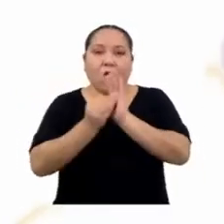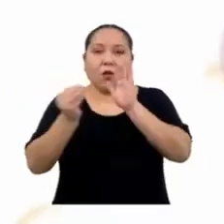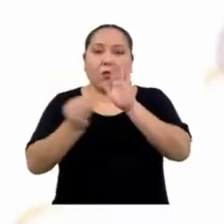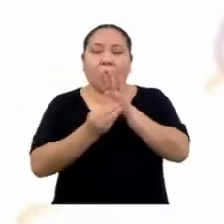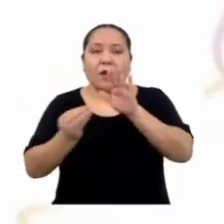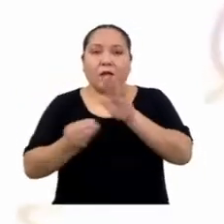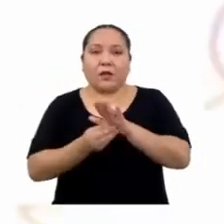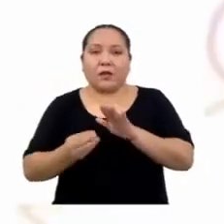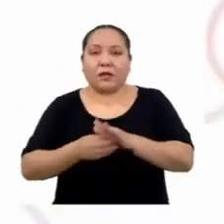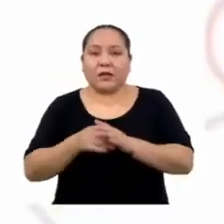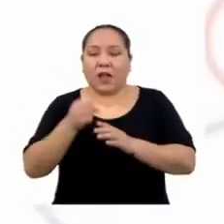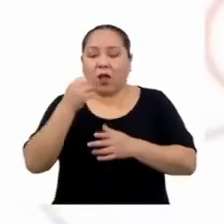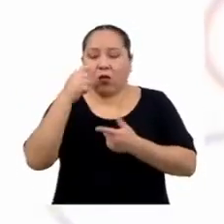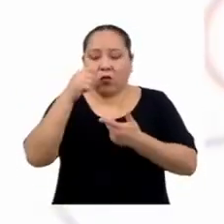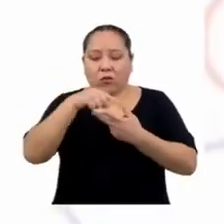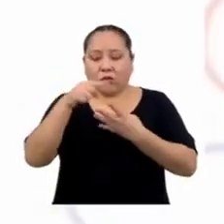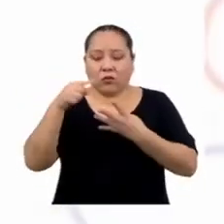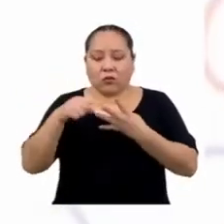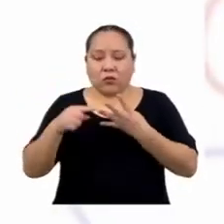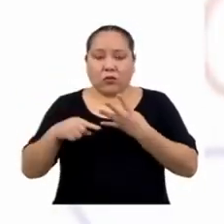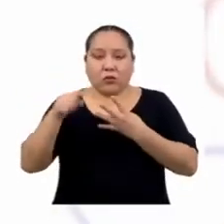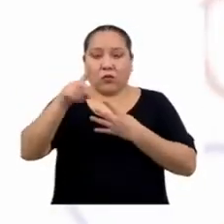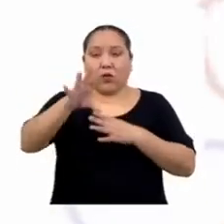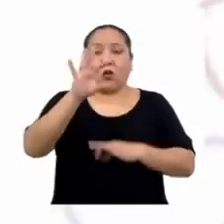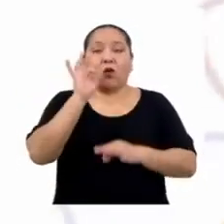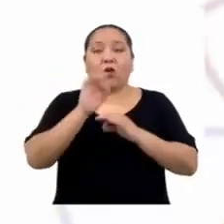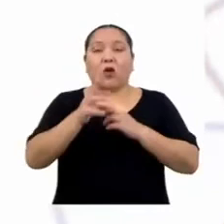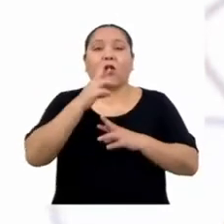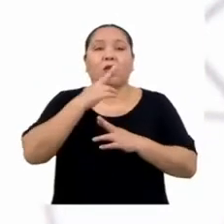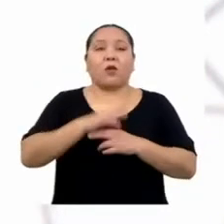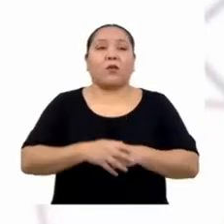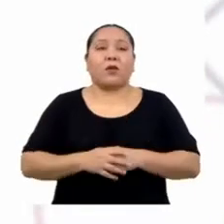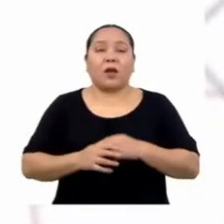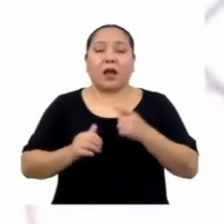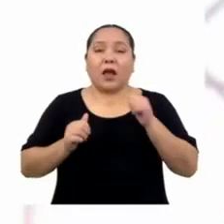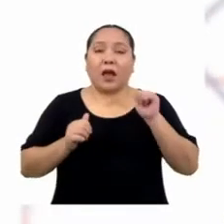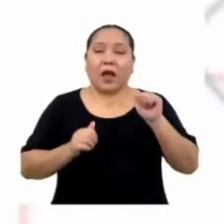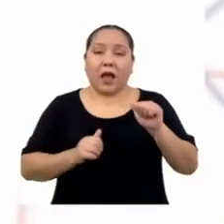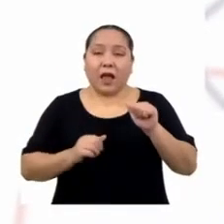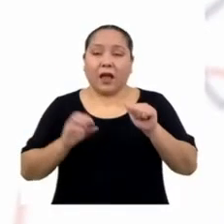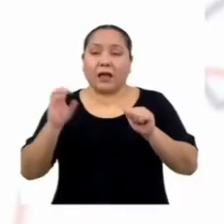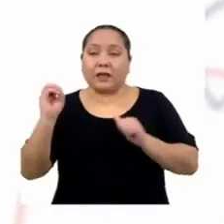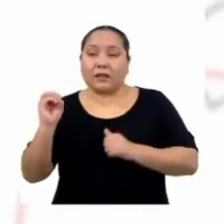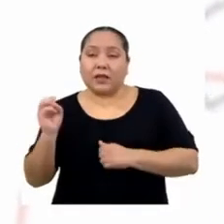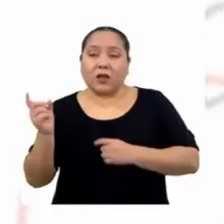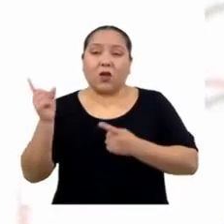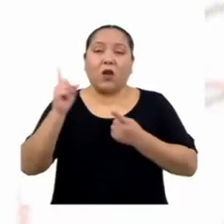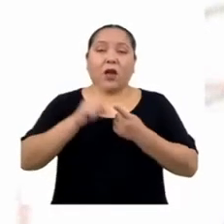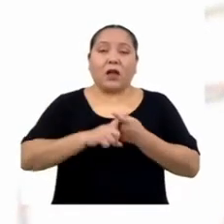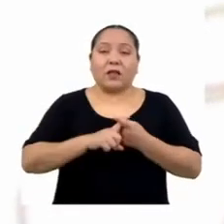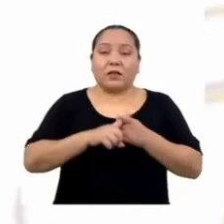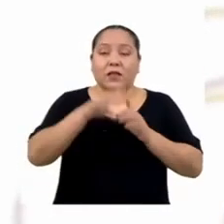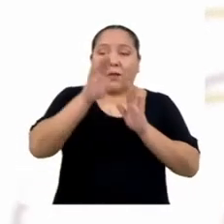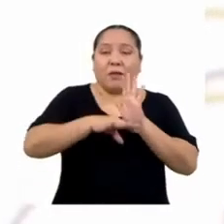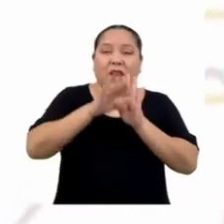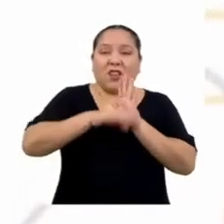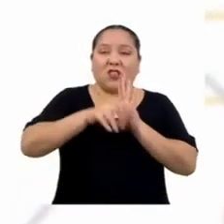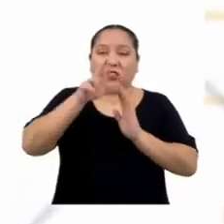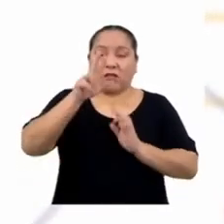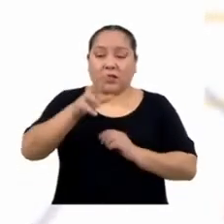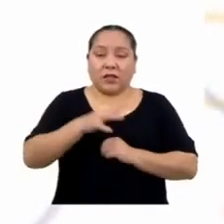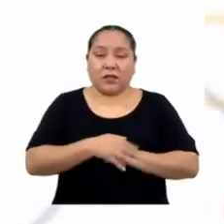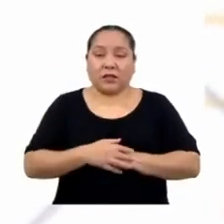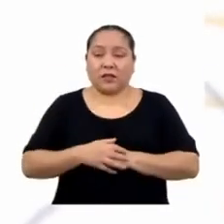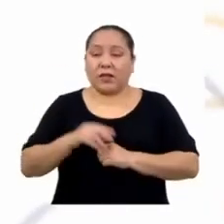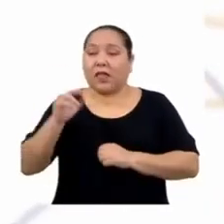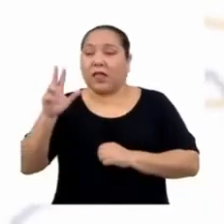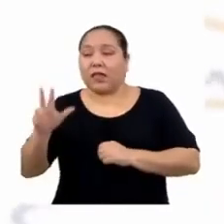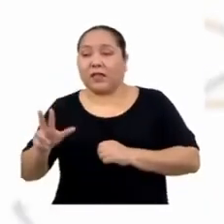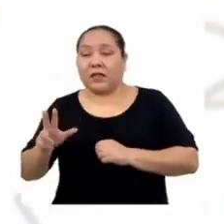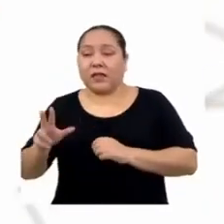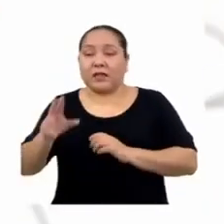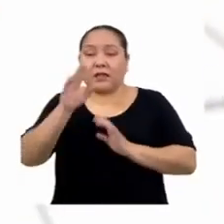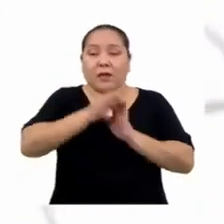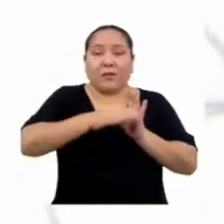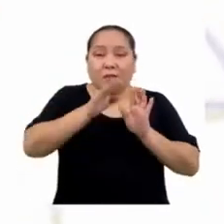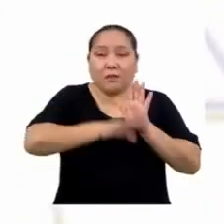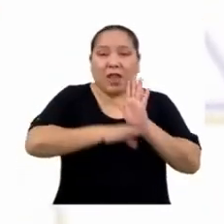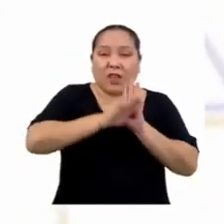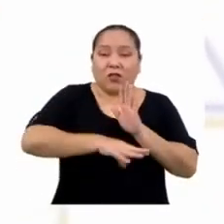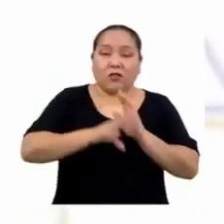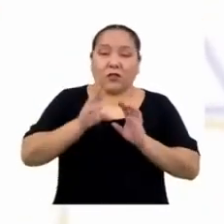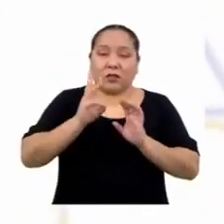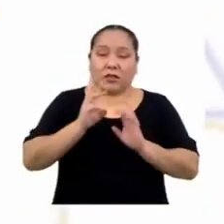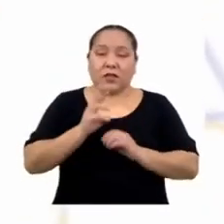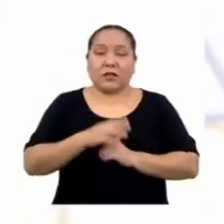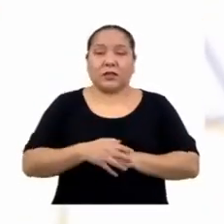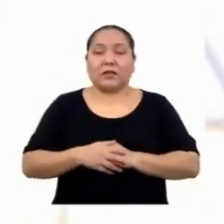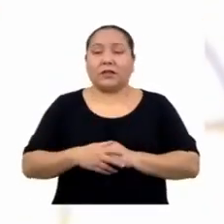alternativas para que puedan escoger su respuesta. A, de 0 a menos de 3 vasos. B, de 3 a menos de 6 vasos.